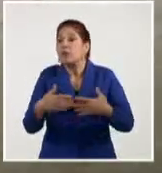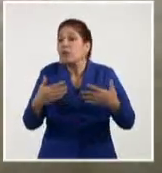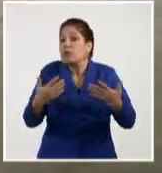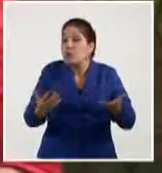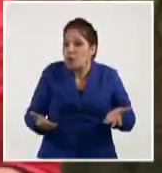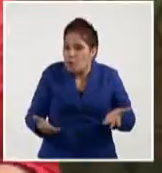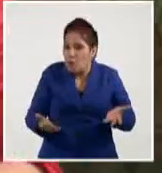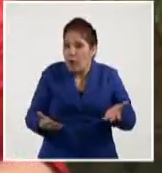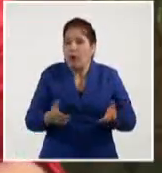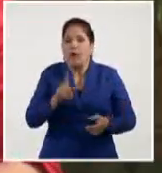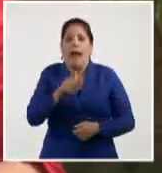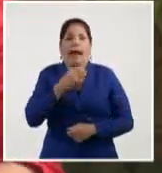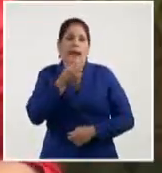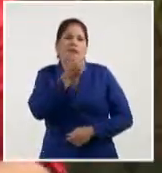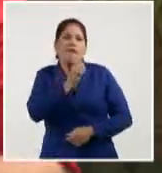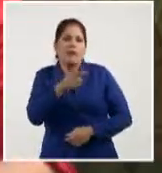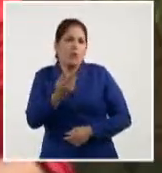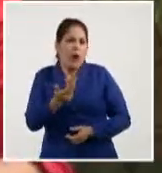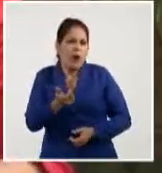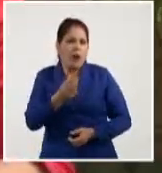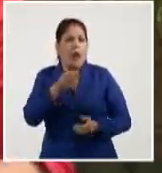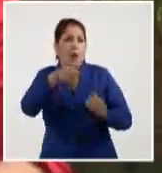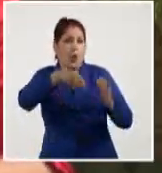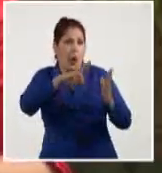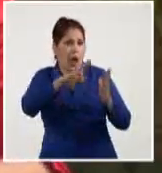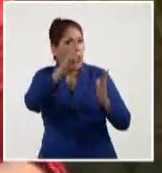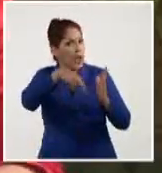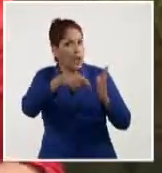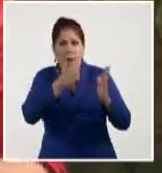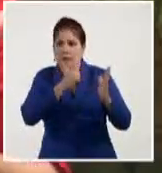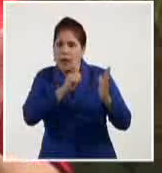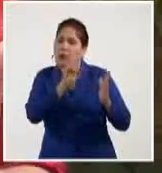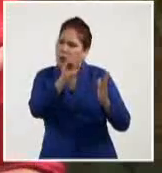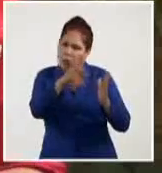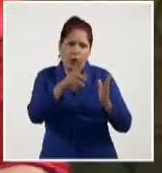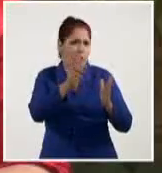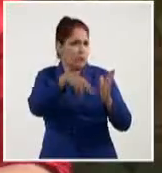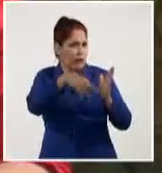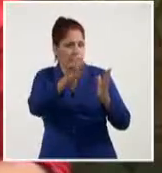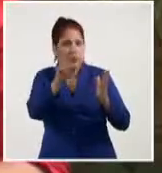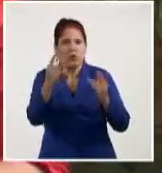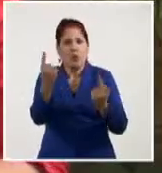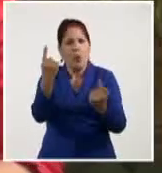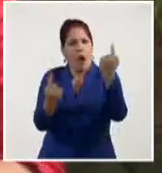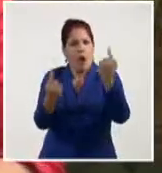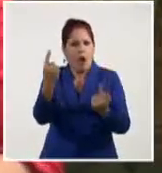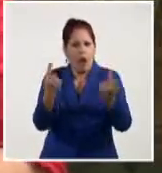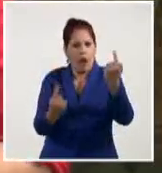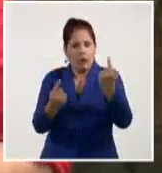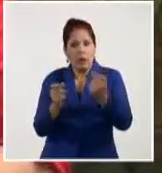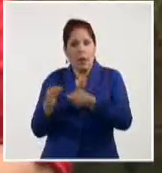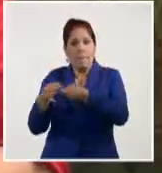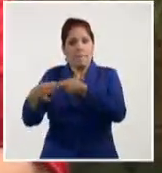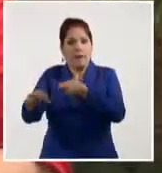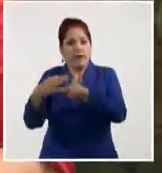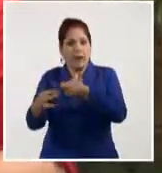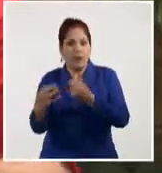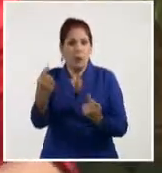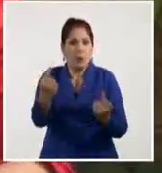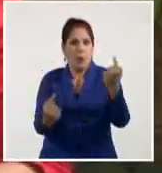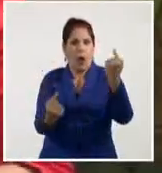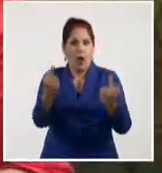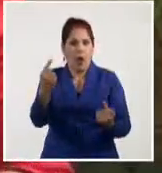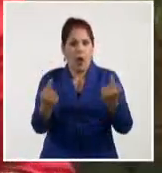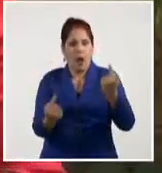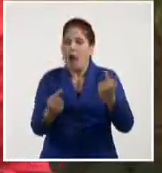le pueda dar a las personas la posibilidad de escoger lo que le sea más favorecedor,